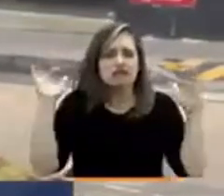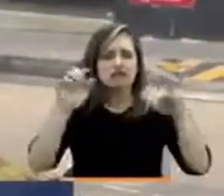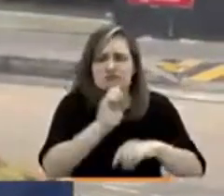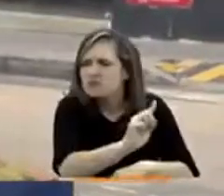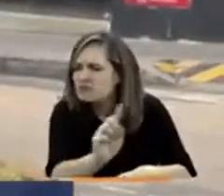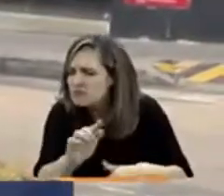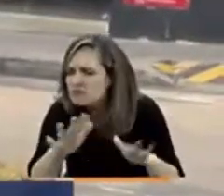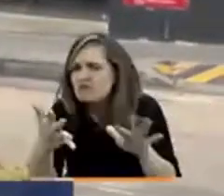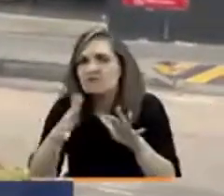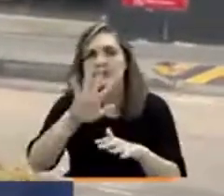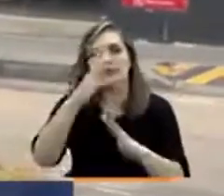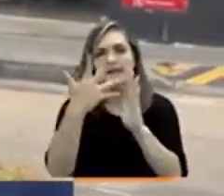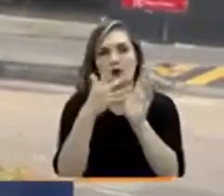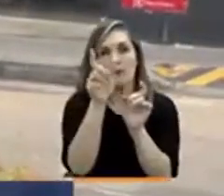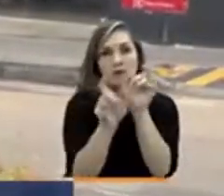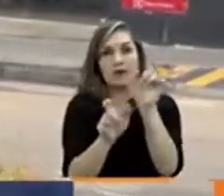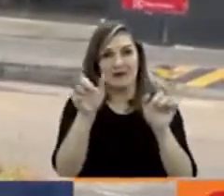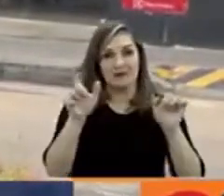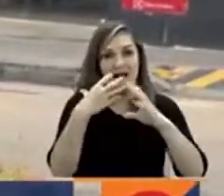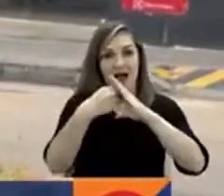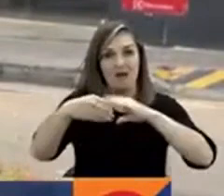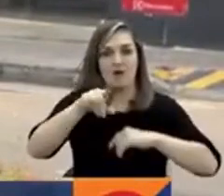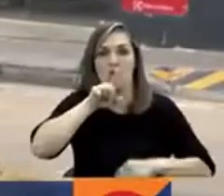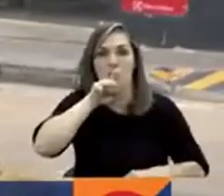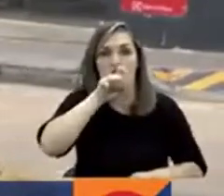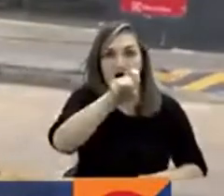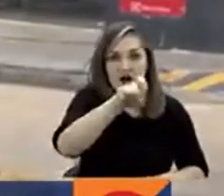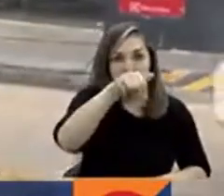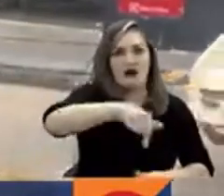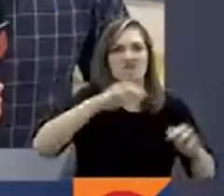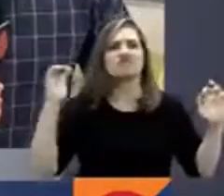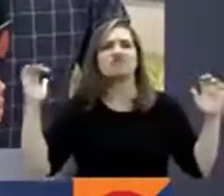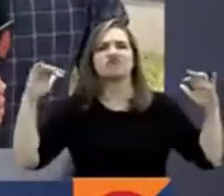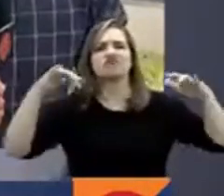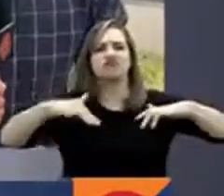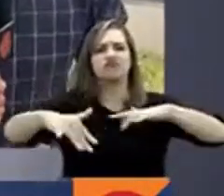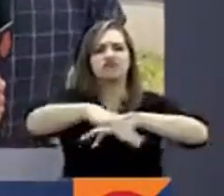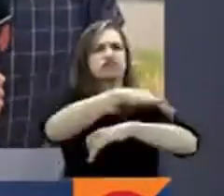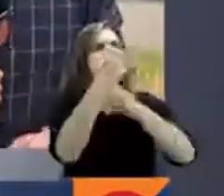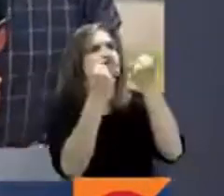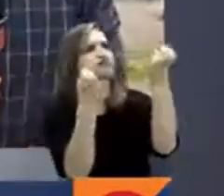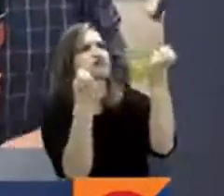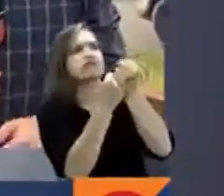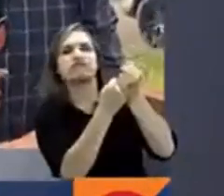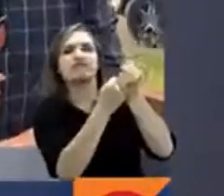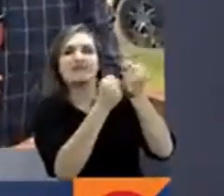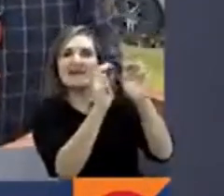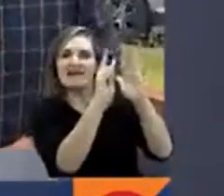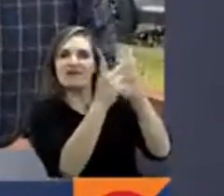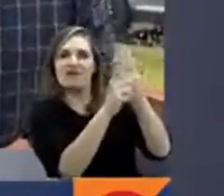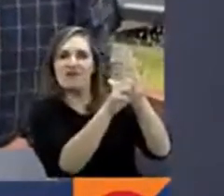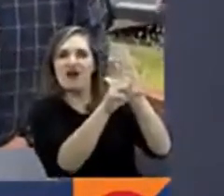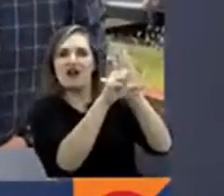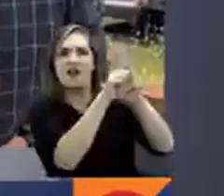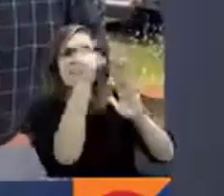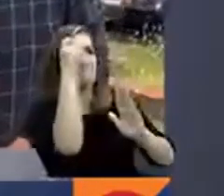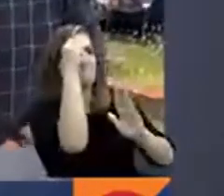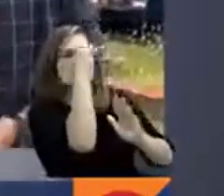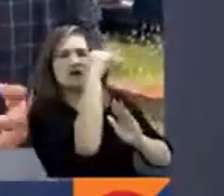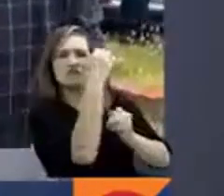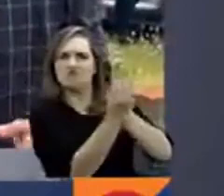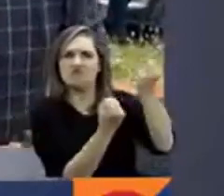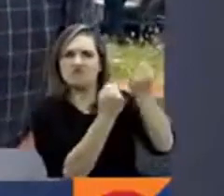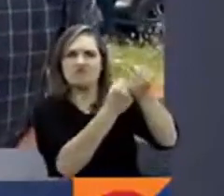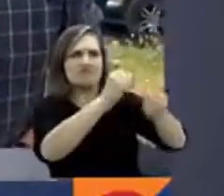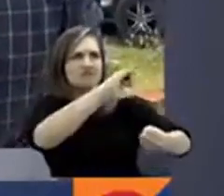principales calles de la capital, Bucaramanga, para apoyar las reformas que ha presentado el actual gobierno del presidente Gustavo